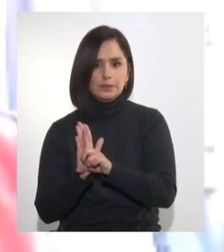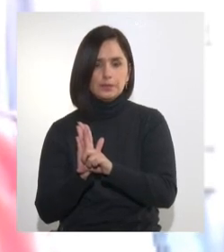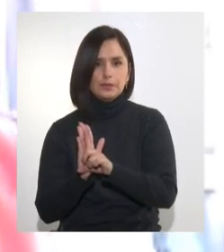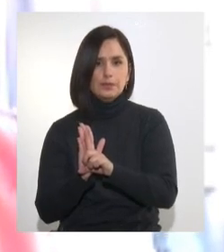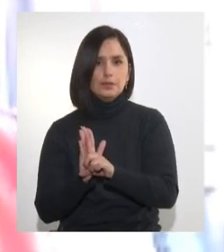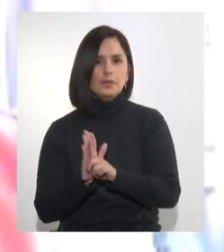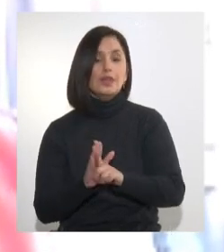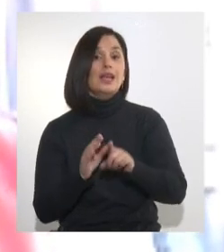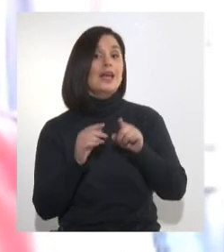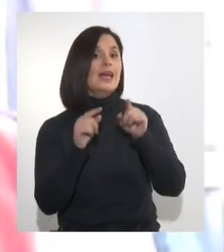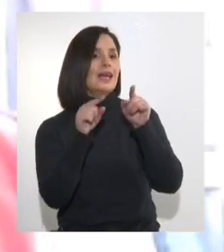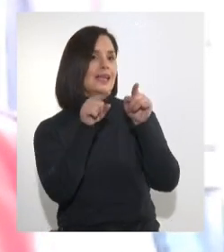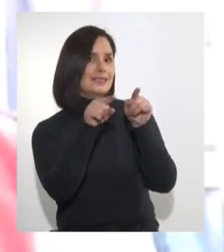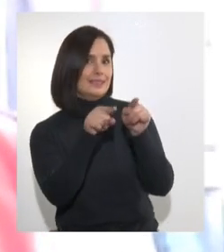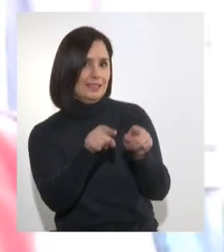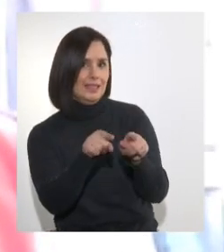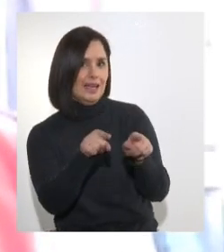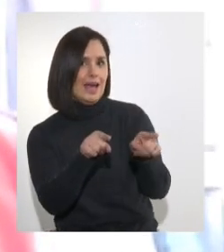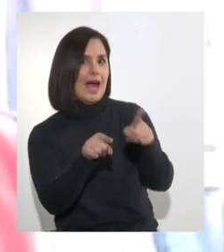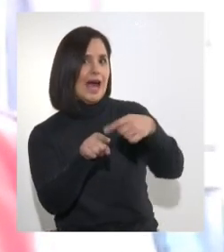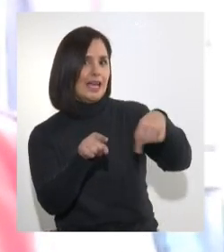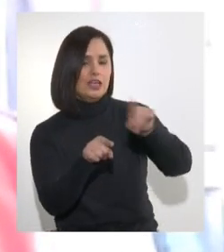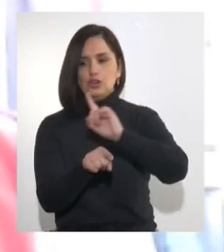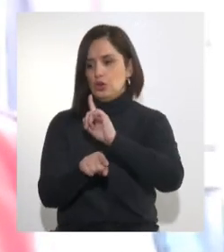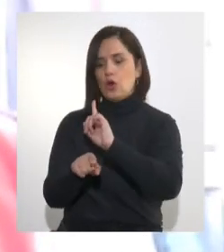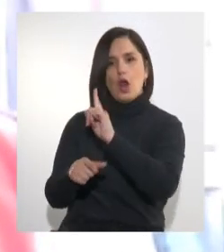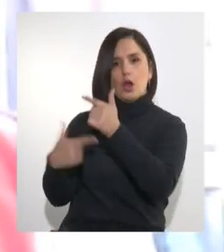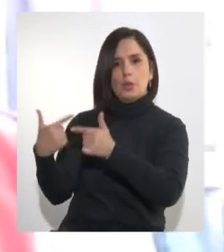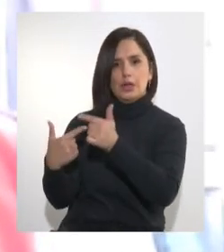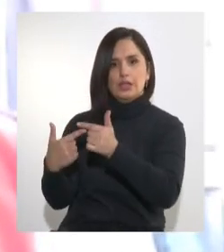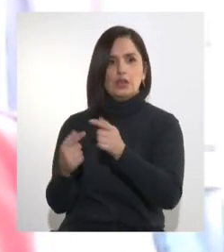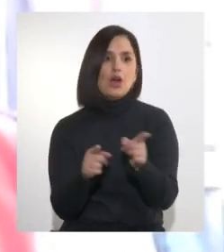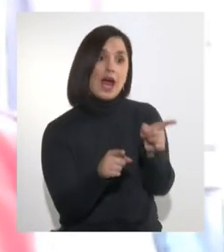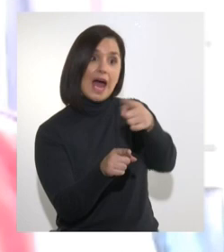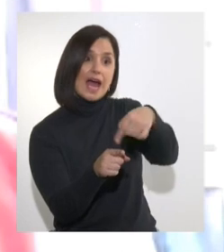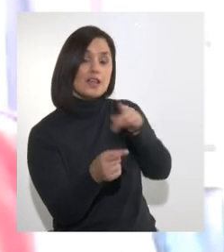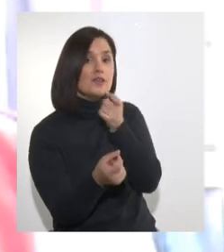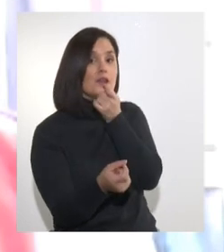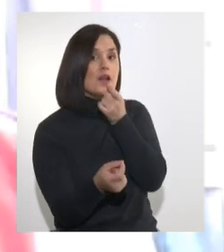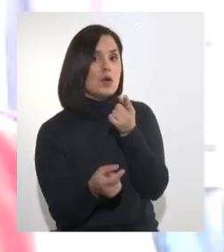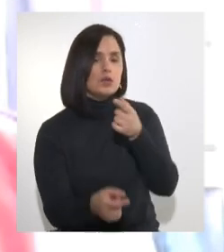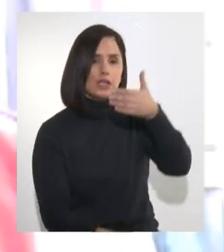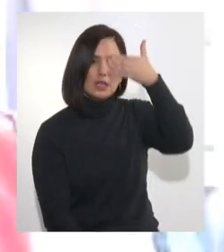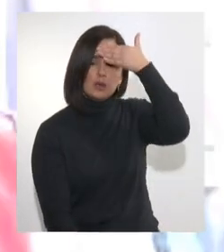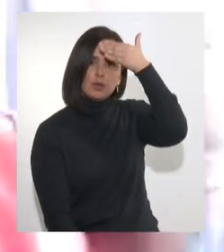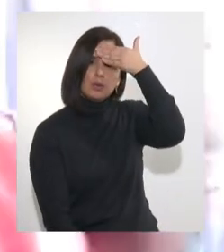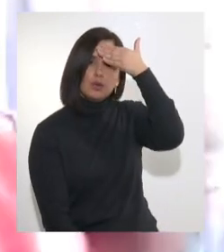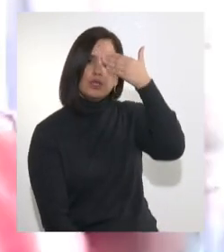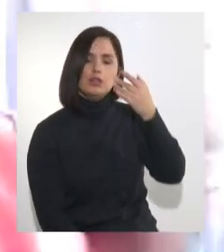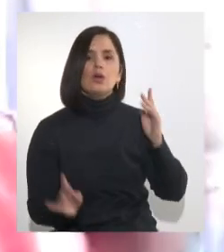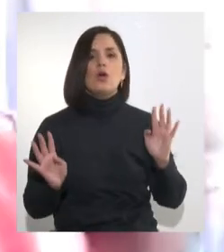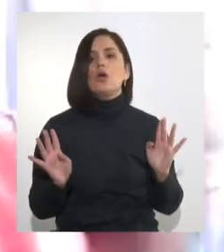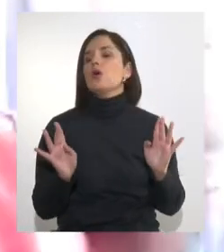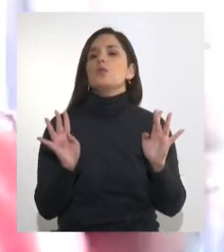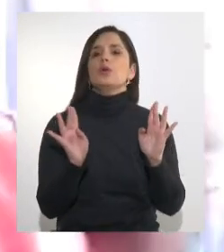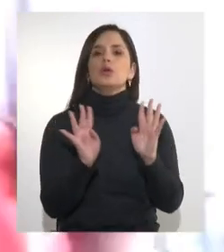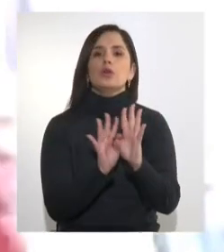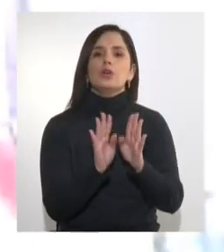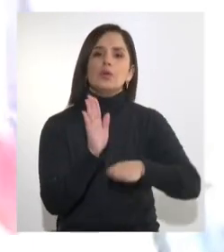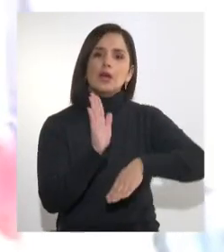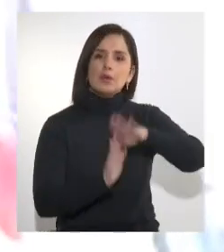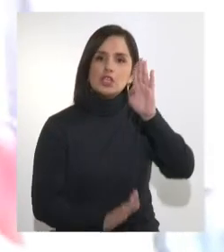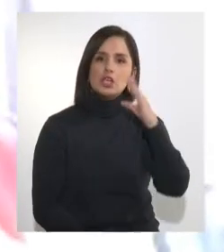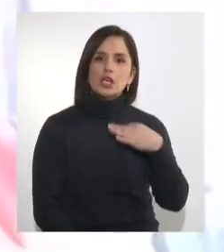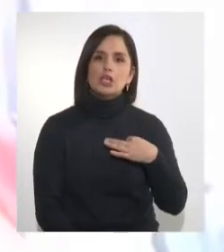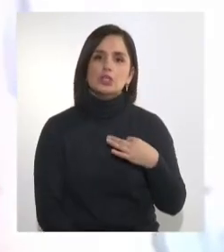Es a ellos, no a los parlamentarios, a quienes se acusa de populistas por concurrir al igual que la gran mayoría de